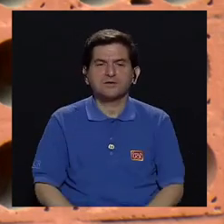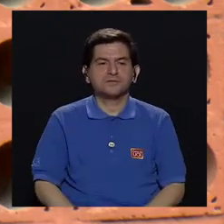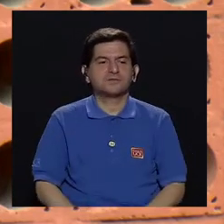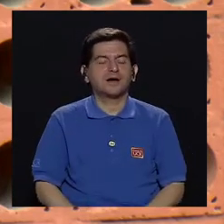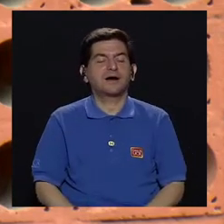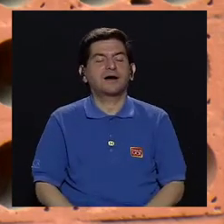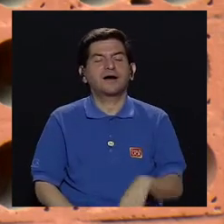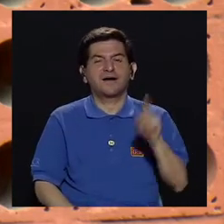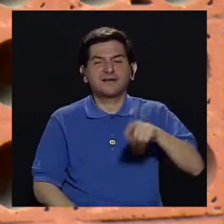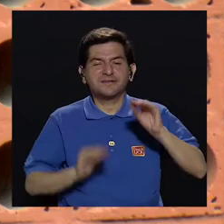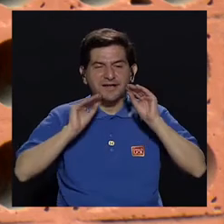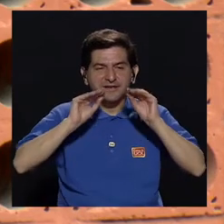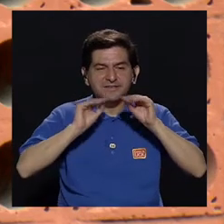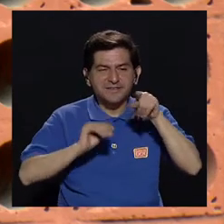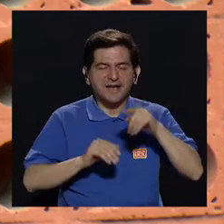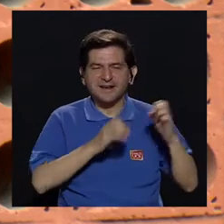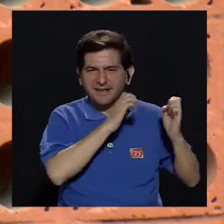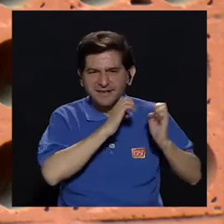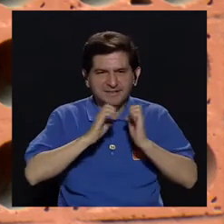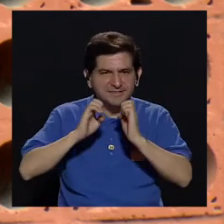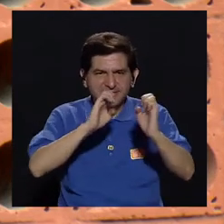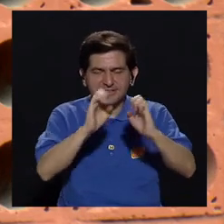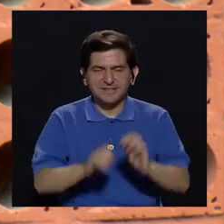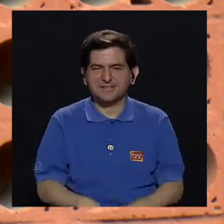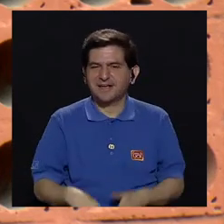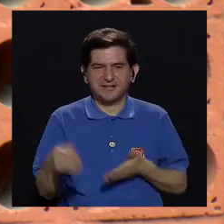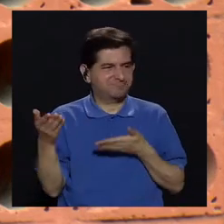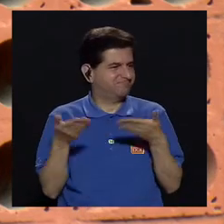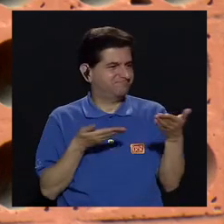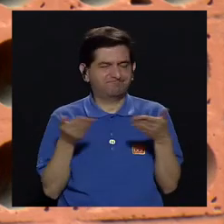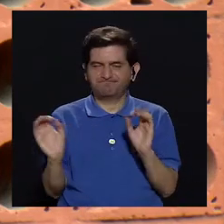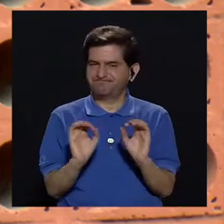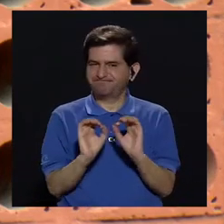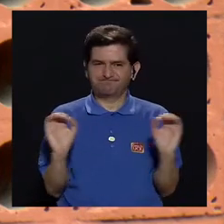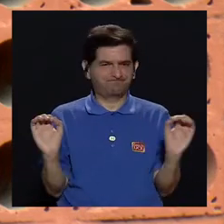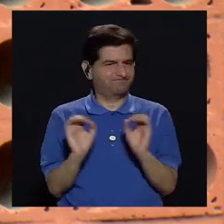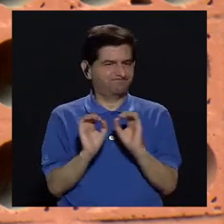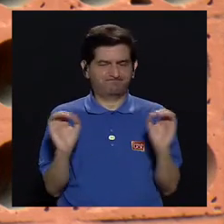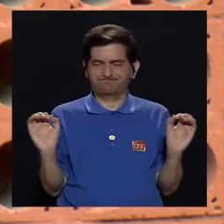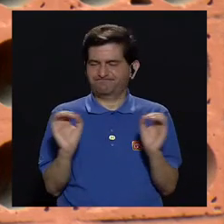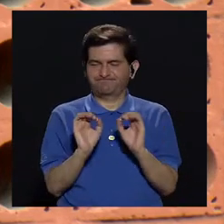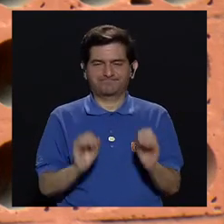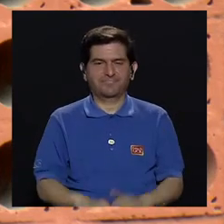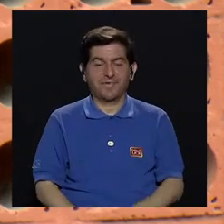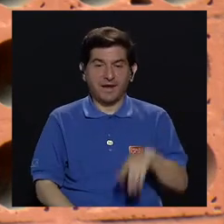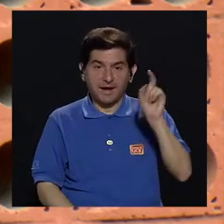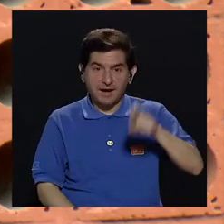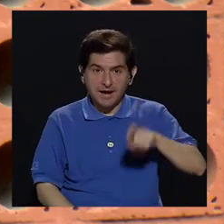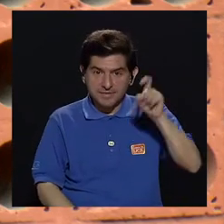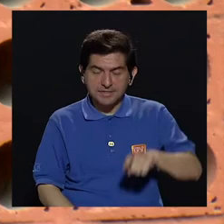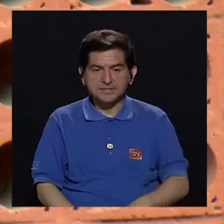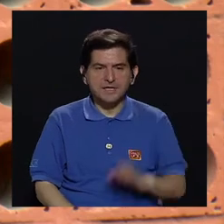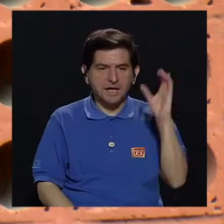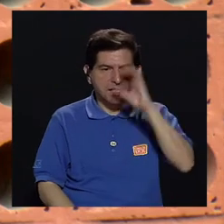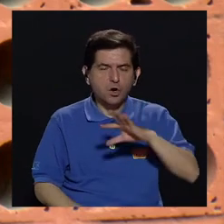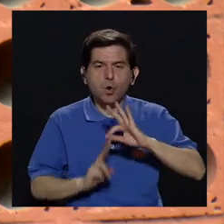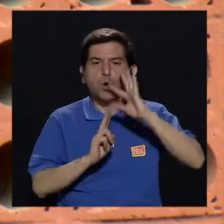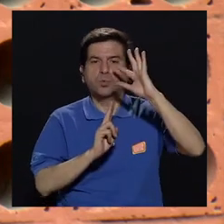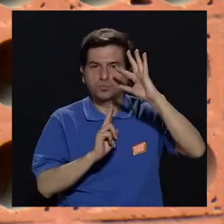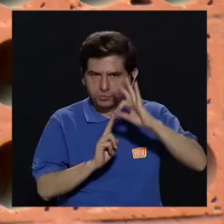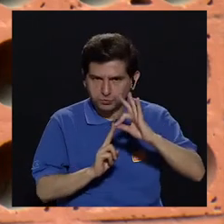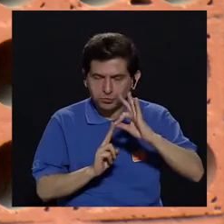tenemos que enseñarle muchas veces que esas estrategias no sirven para nada. Entonces, lo que tenemos que hacer es, bueno, buscar las